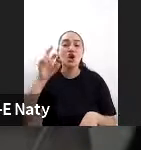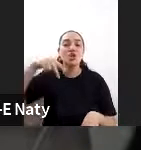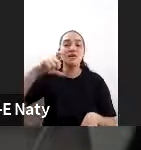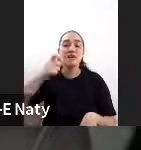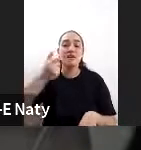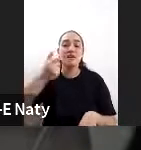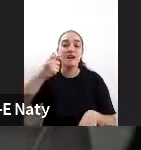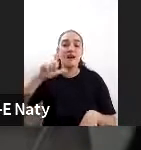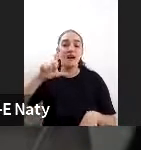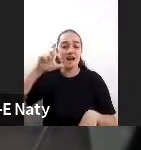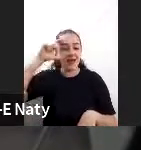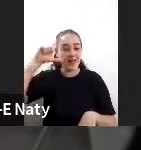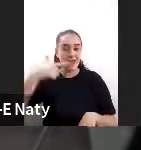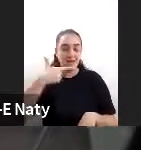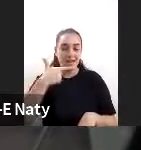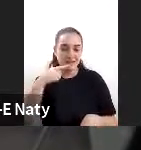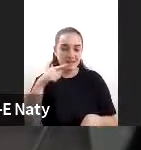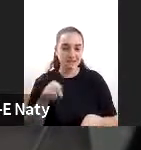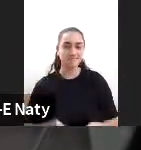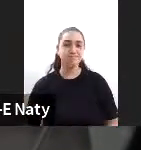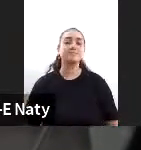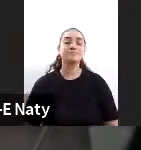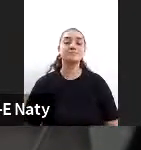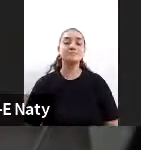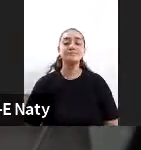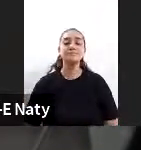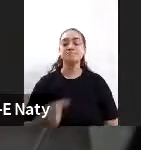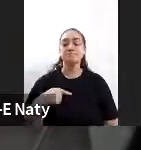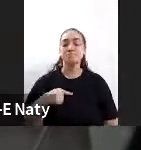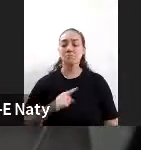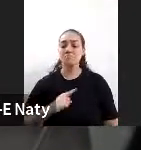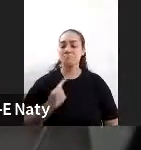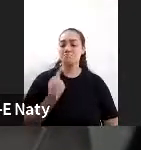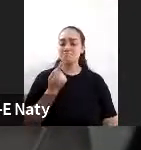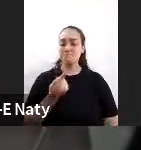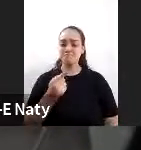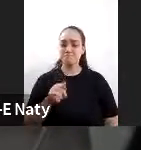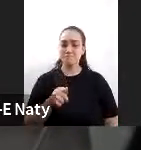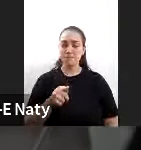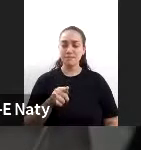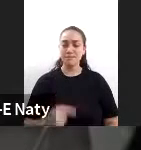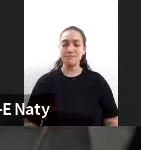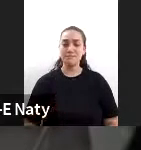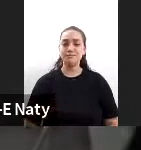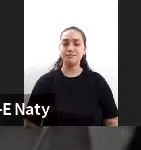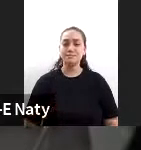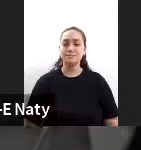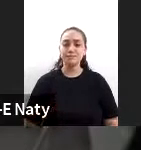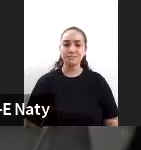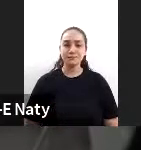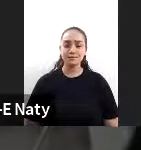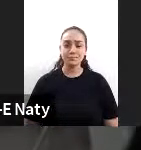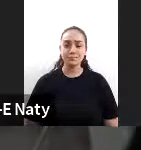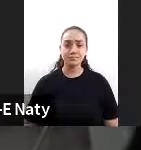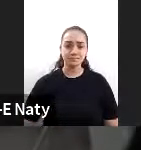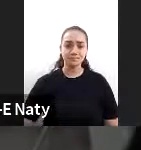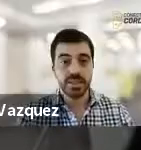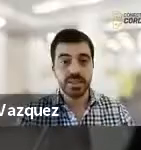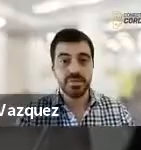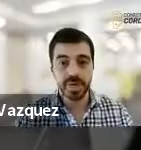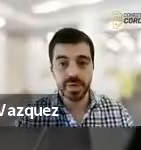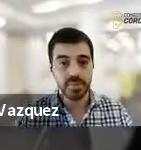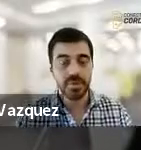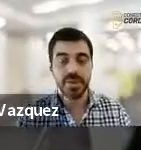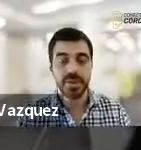iniciativa por iniciativa propia lo que va dando un conjunto de pequeños despliegues regionales que complementan